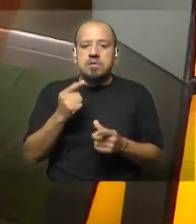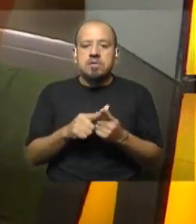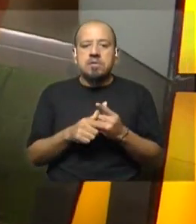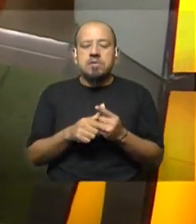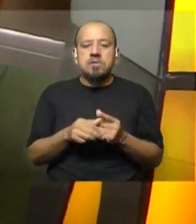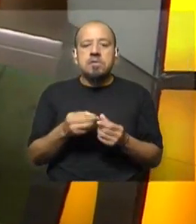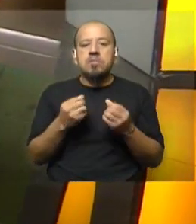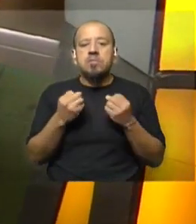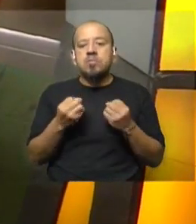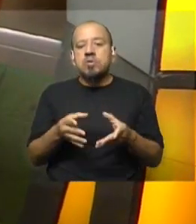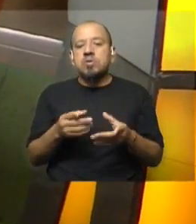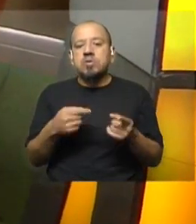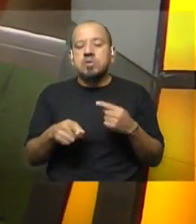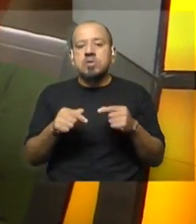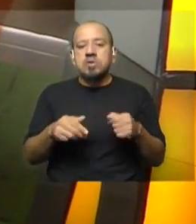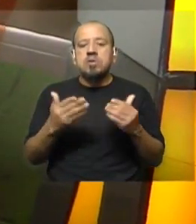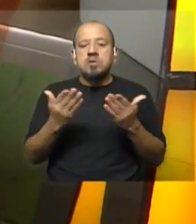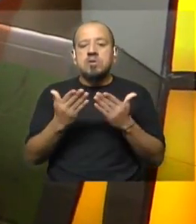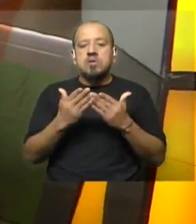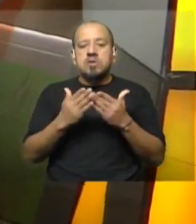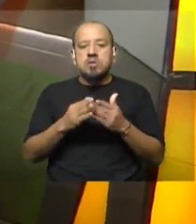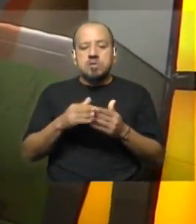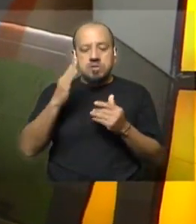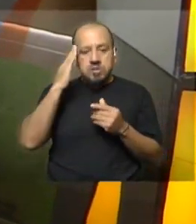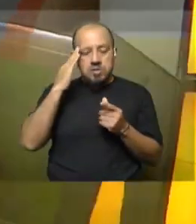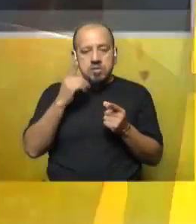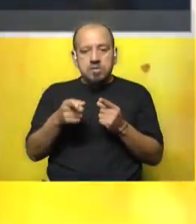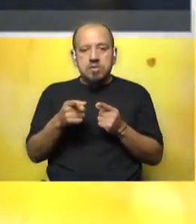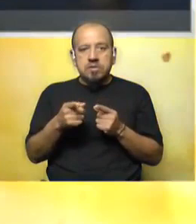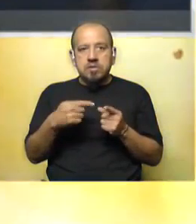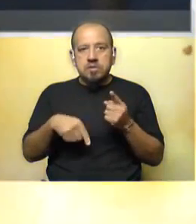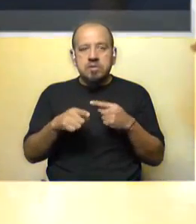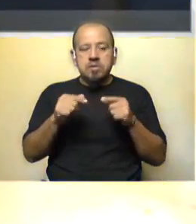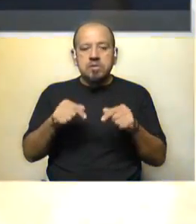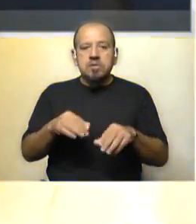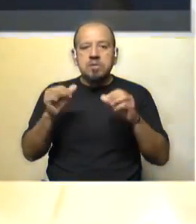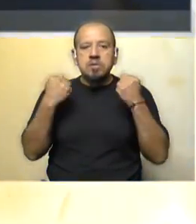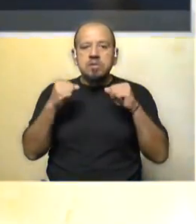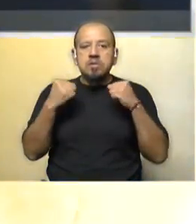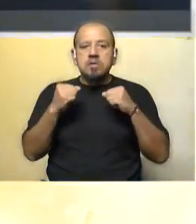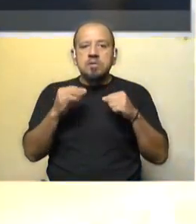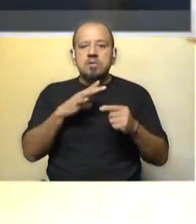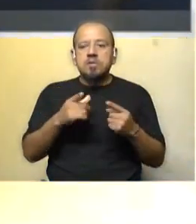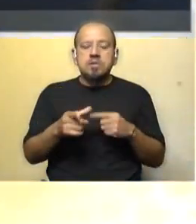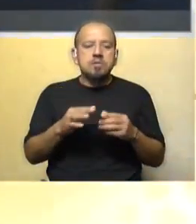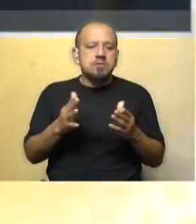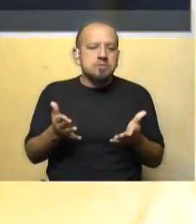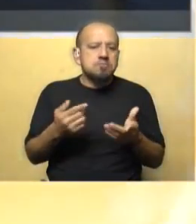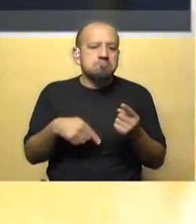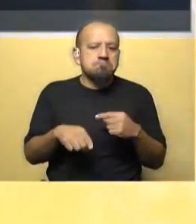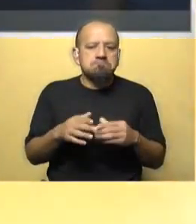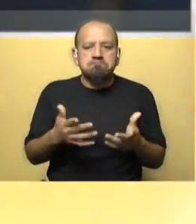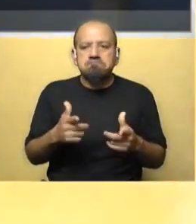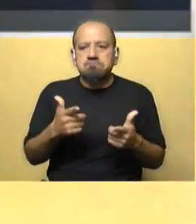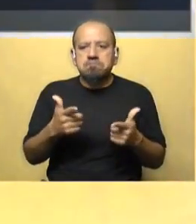por eso este estudio, por eso la importancia de este estudio para conocer el efecto de este deporte, aparentemente inofensivo y obviamente